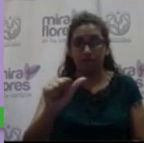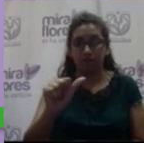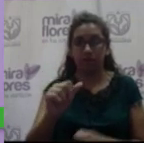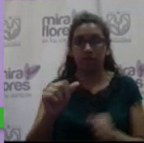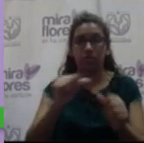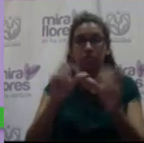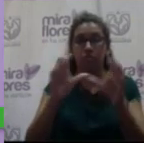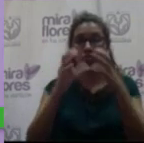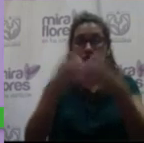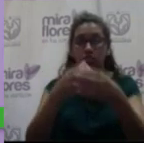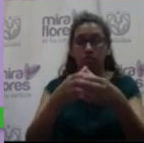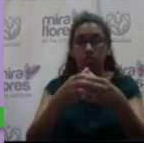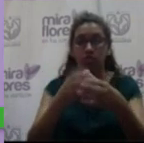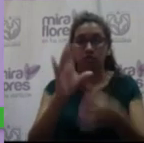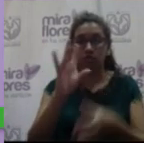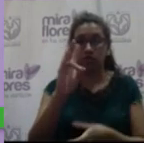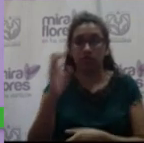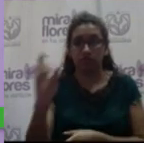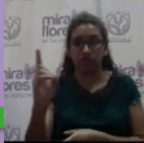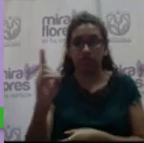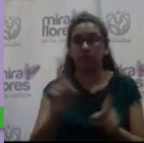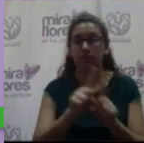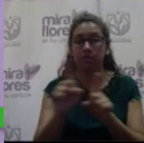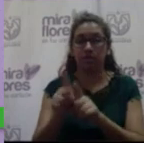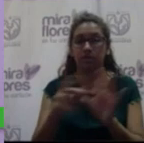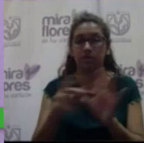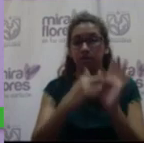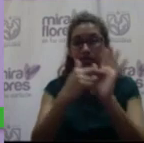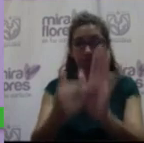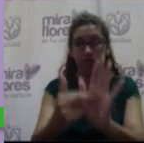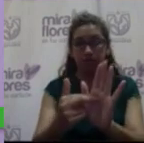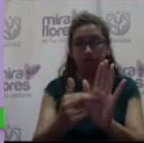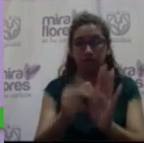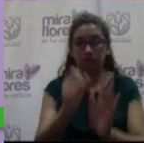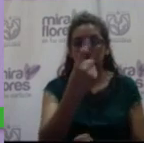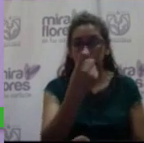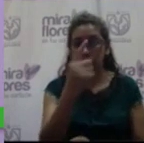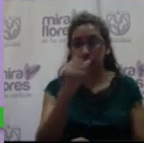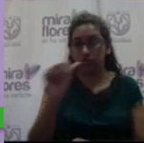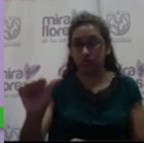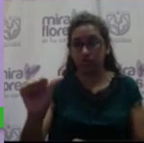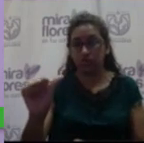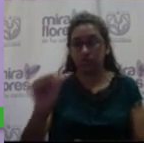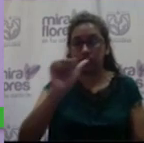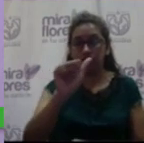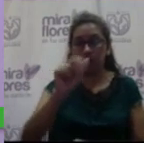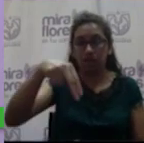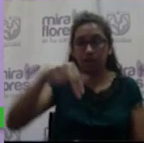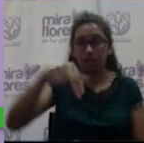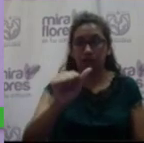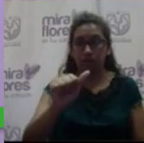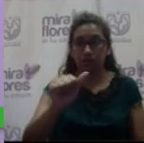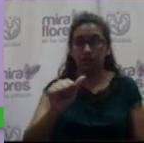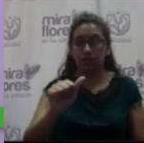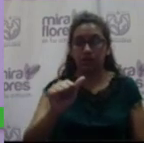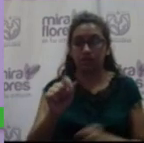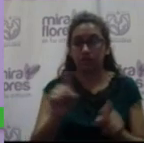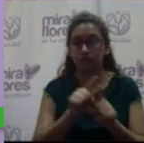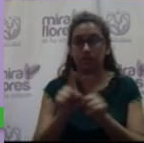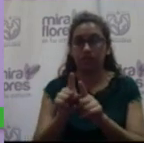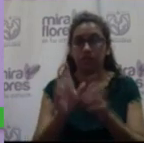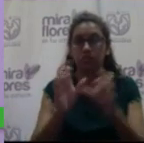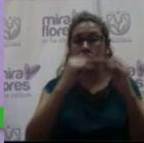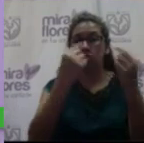7B. Ana Perfecta Castro de Mesa, representante de la zona 11A. Ángel Castro Verástegui, de la